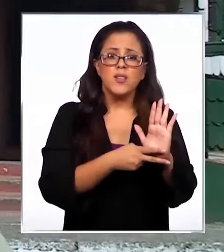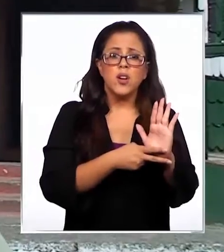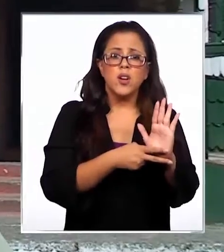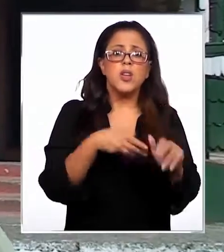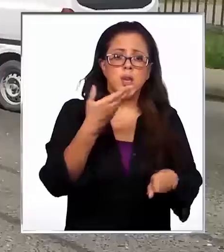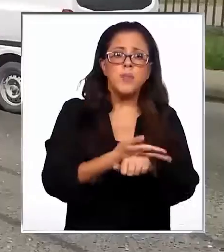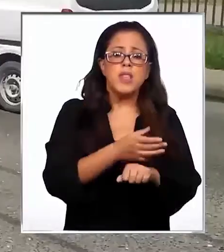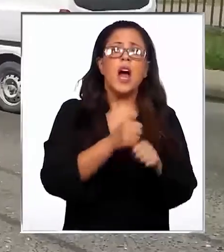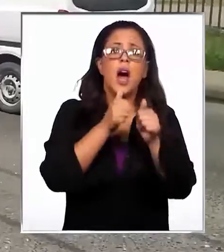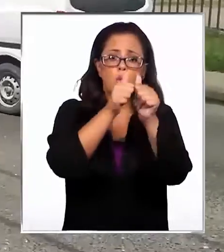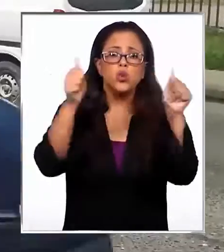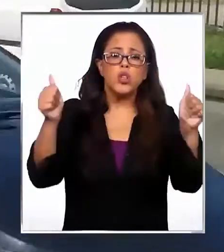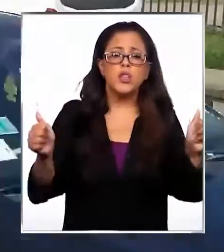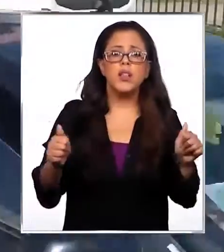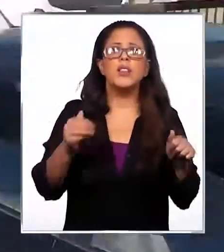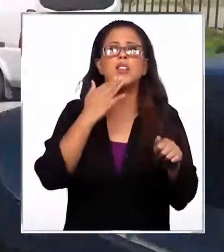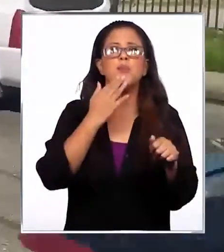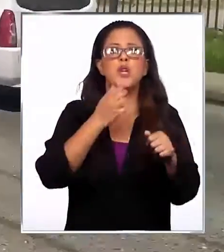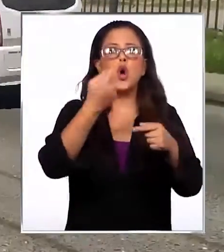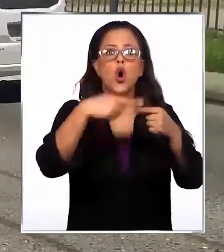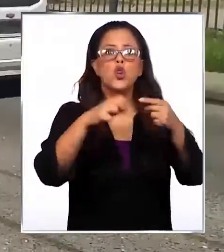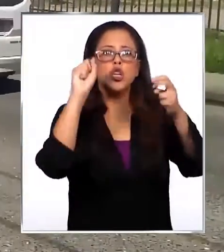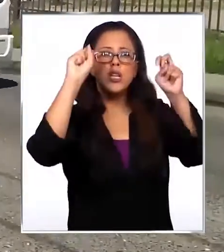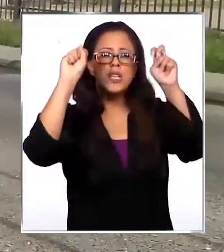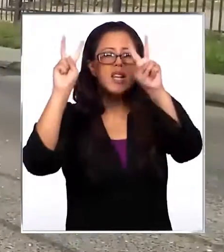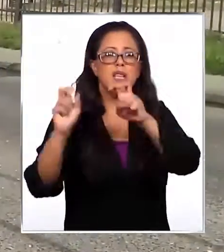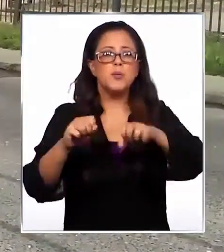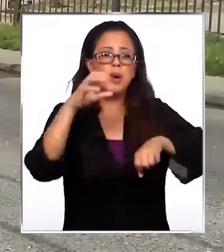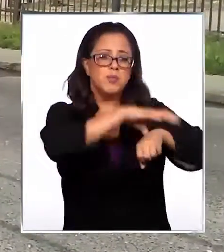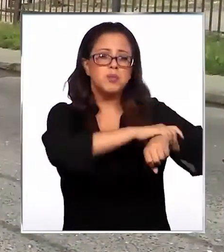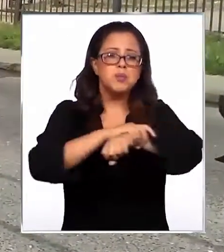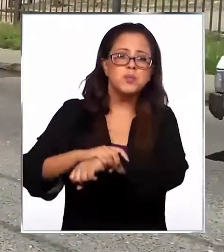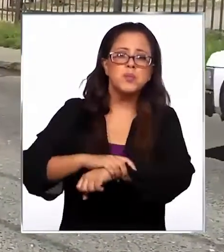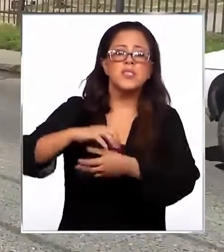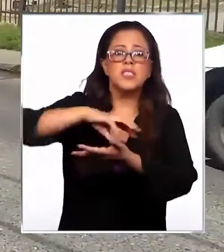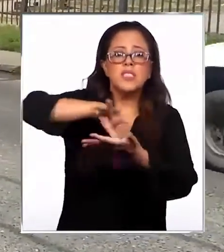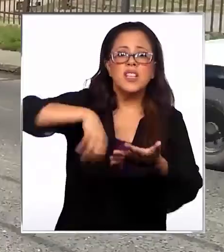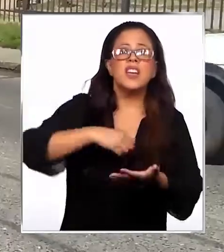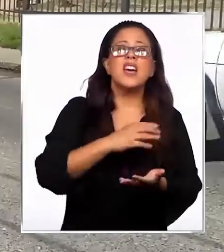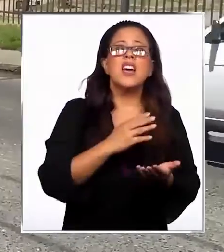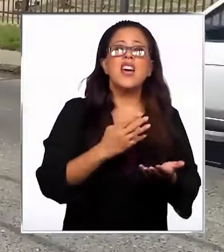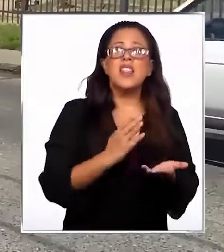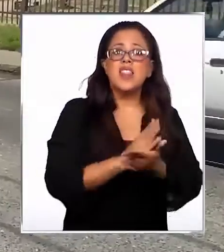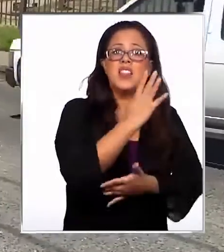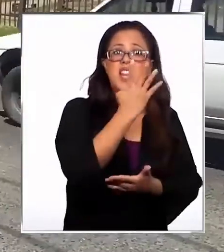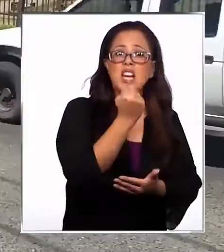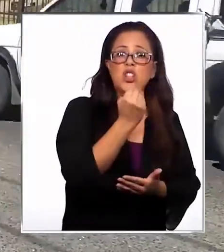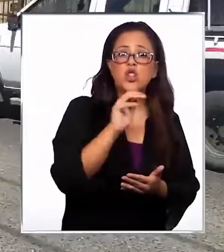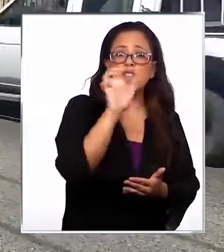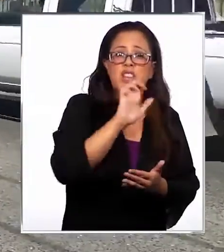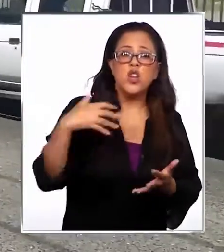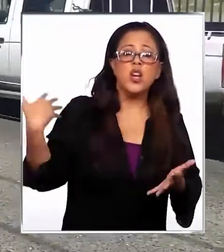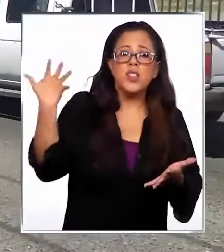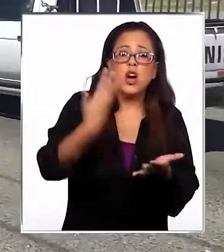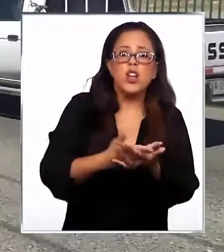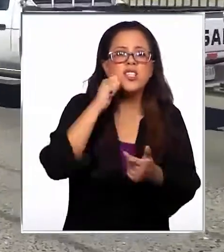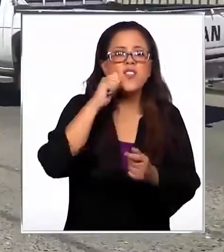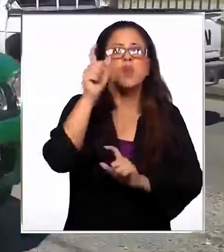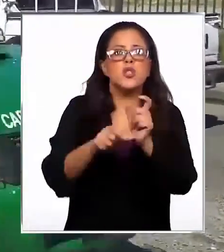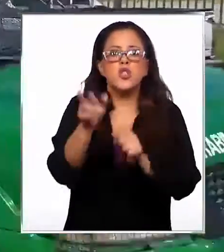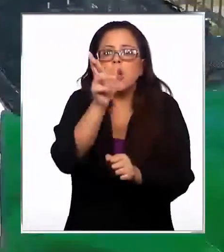están establecidas por la autoridad. Otro indicador en cuanto a las detenciones registradas en la comuna desde el 14 de enero a la fecha son los casos